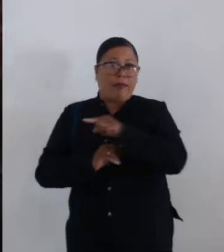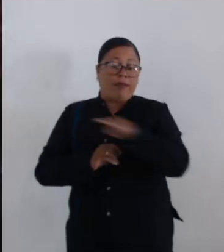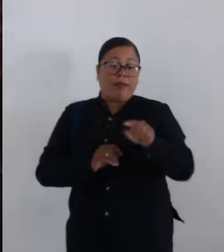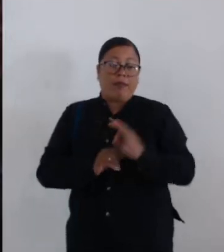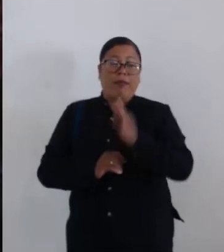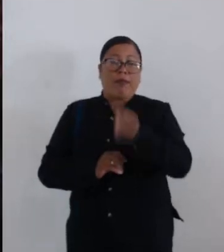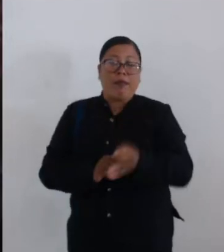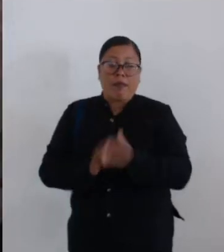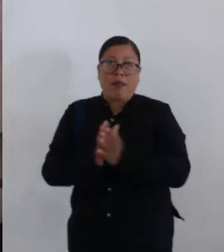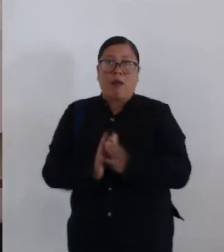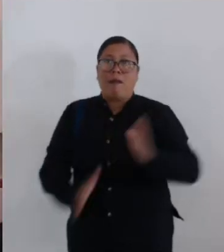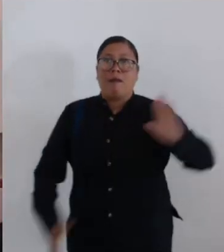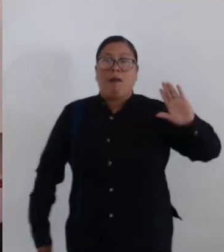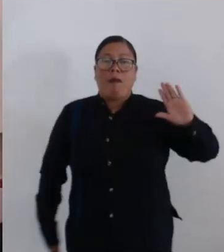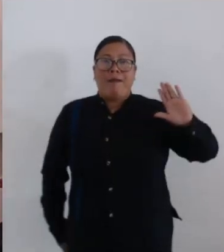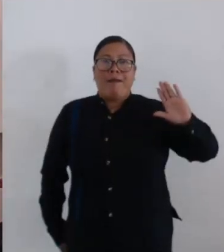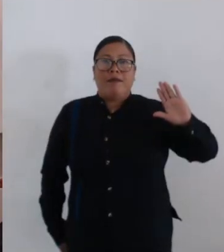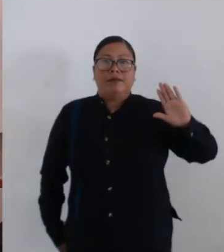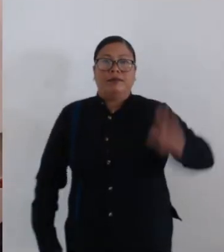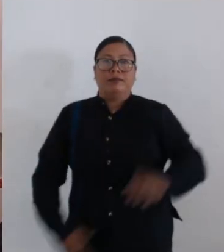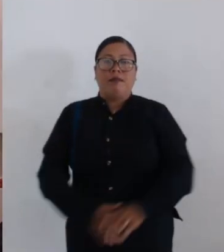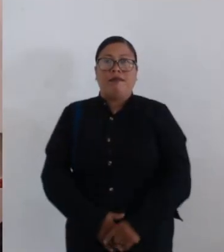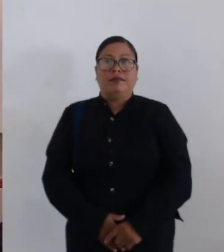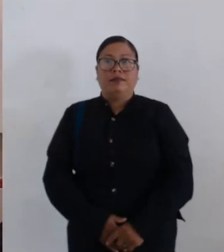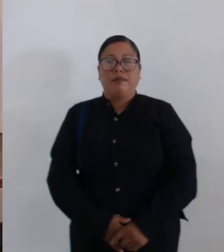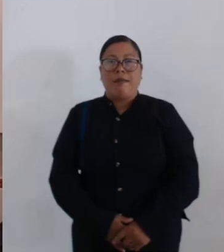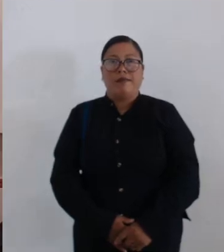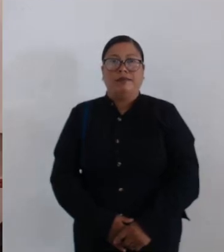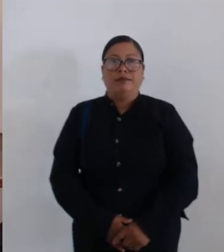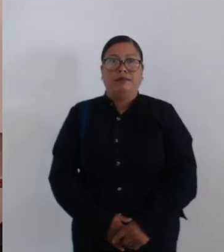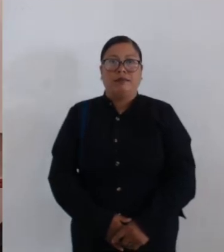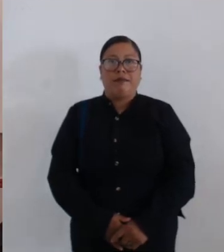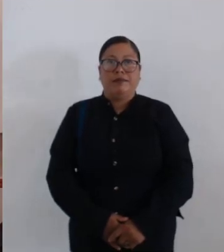Quienes estén a favor de la aprobación, sírvanse levantar la mano.